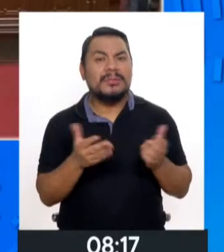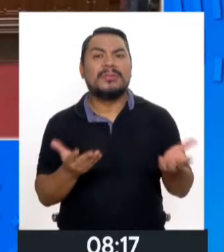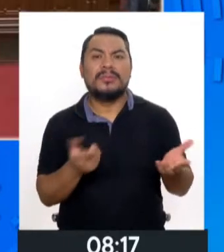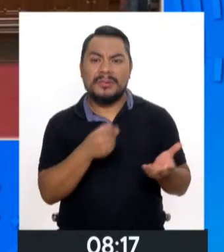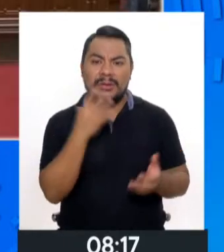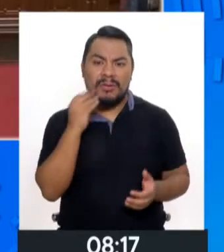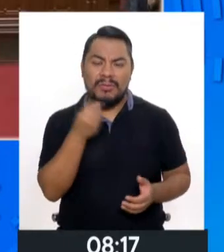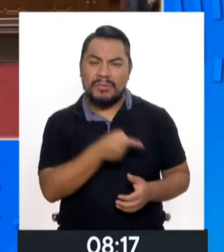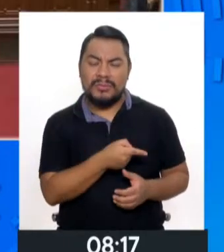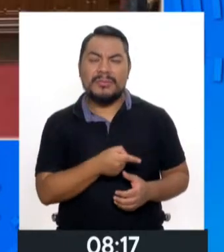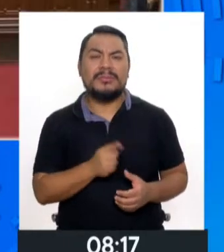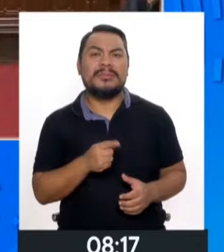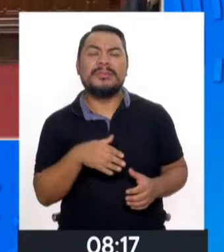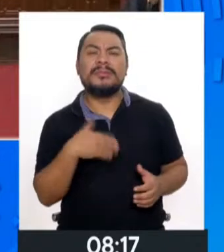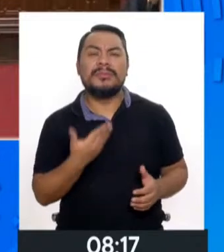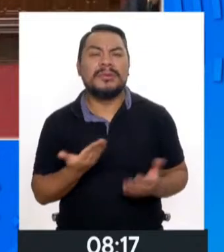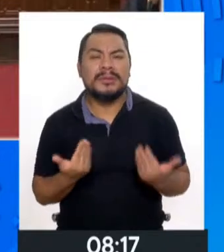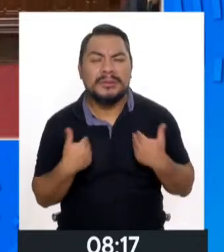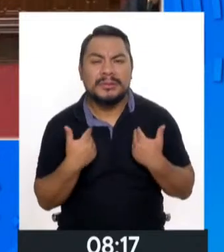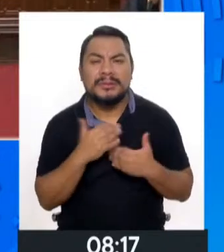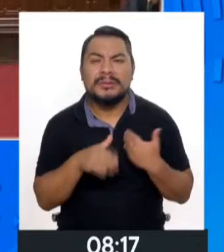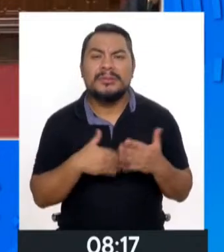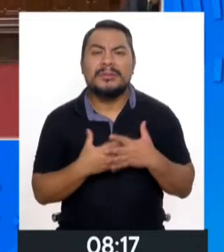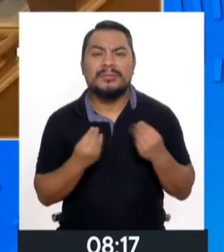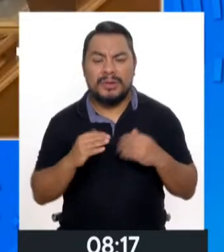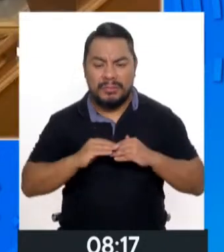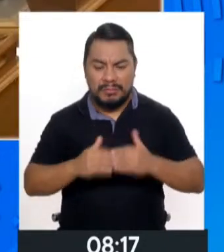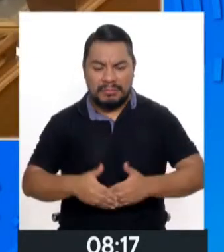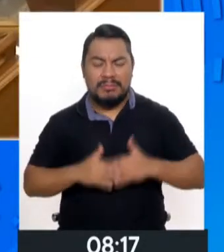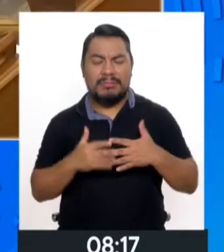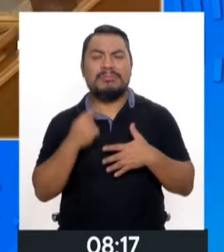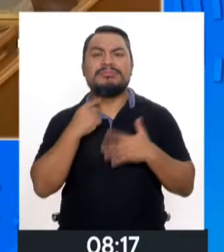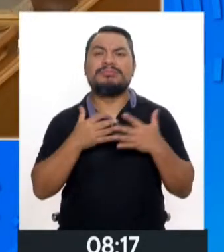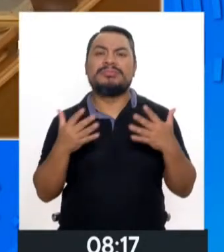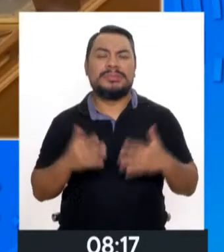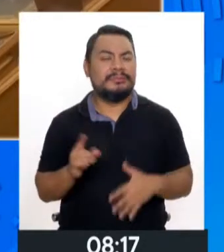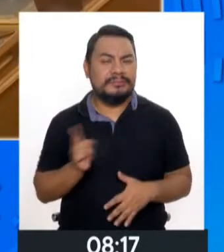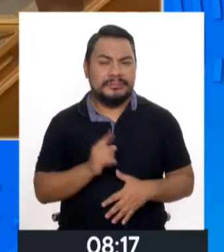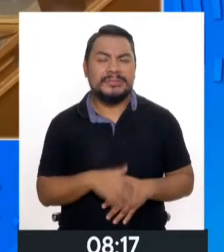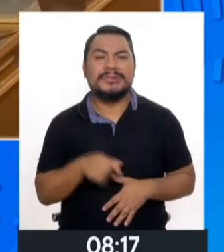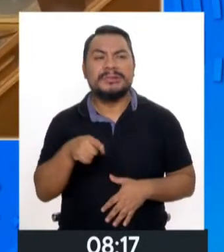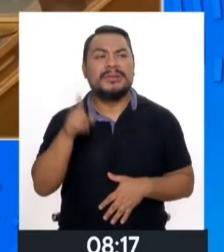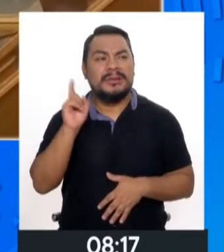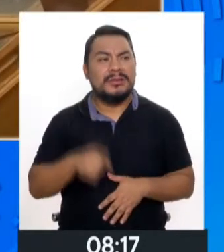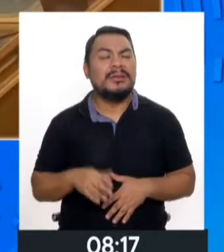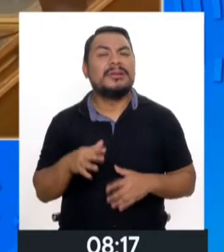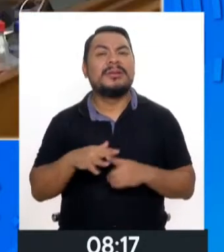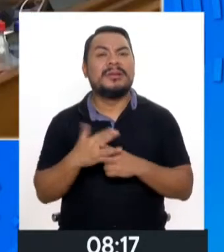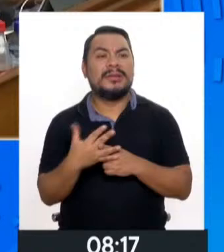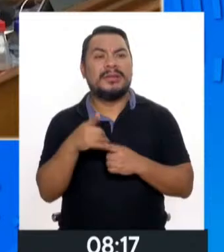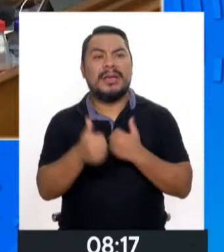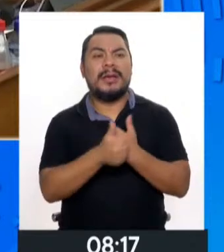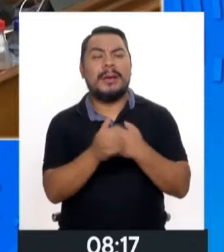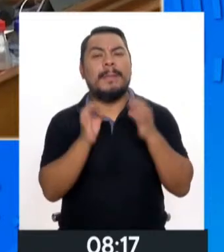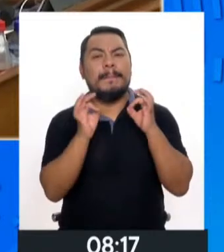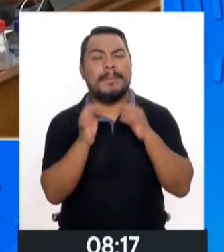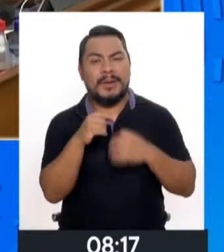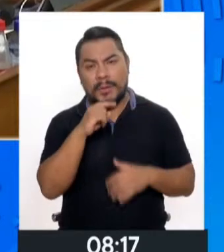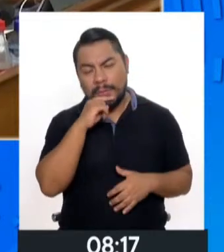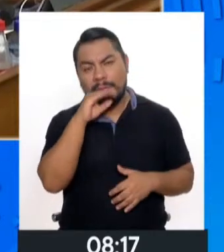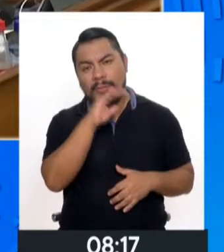para poder no tener bebés tan seguidos. Entonces, realmente es una situación que la pone en riesgo